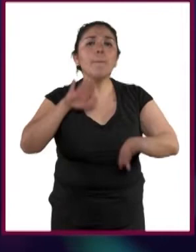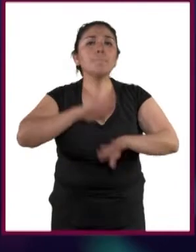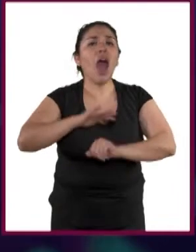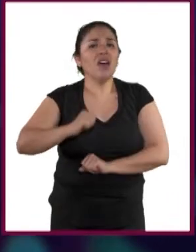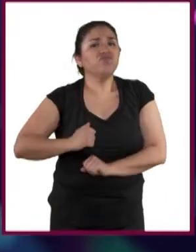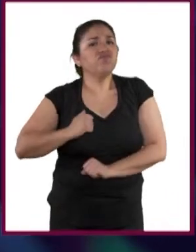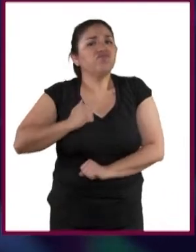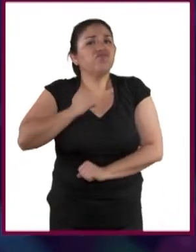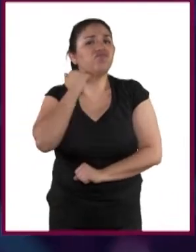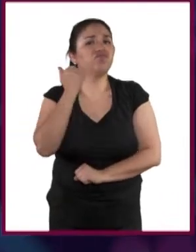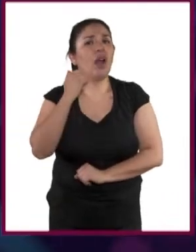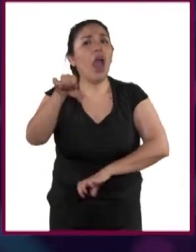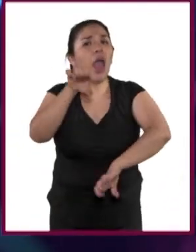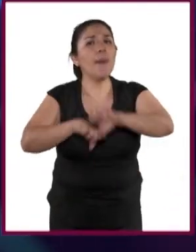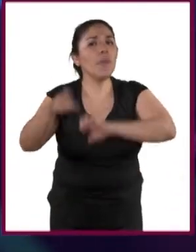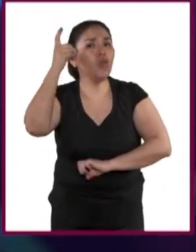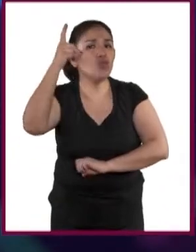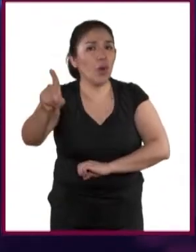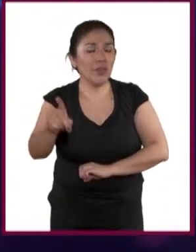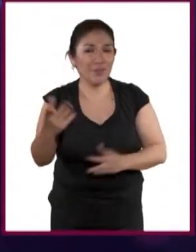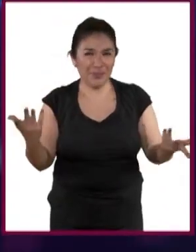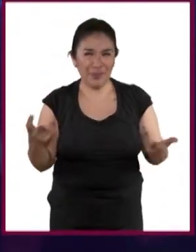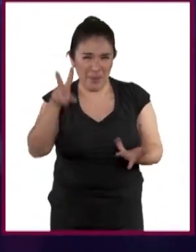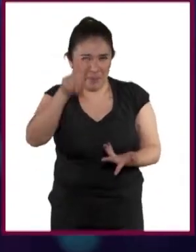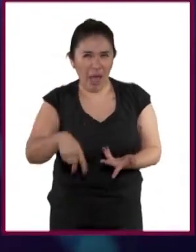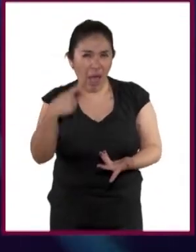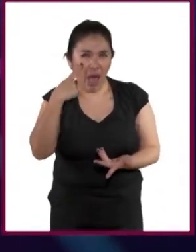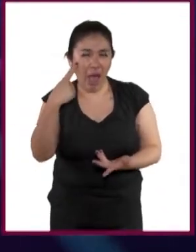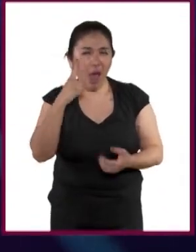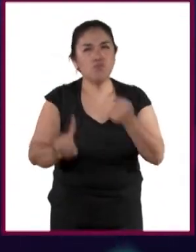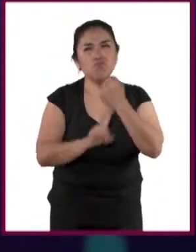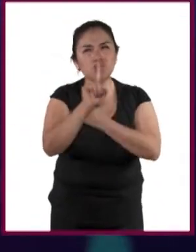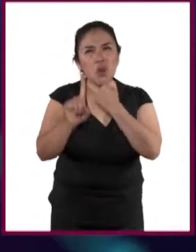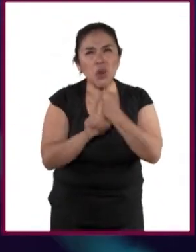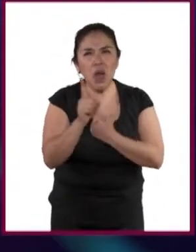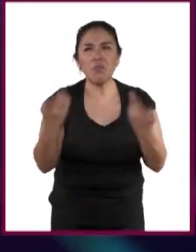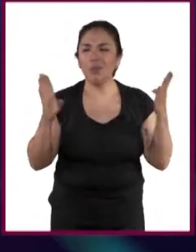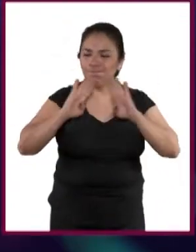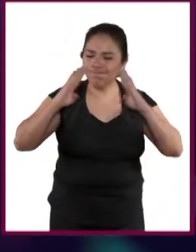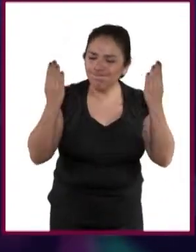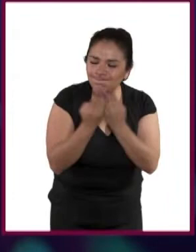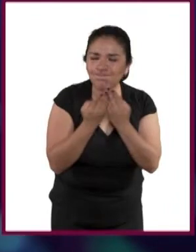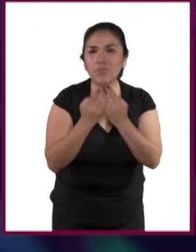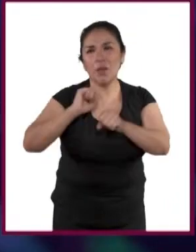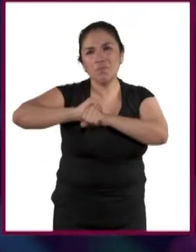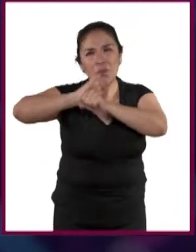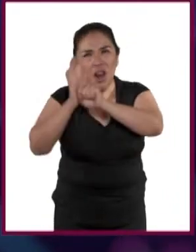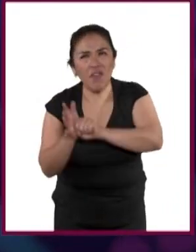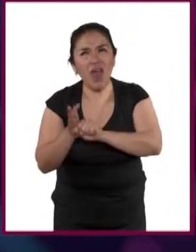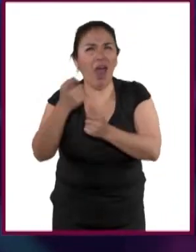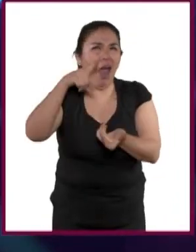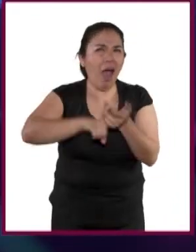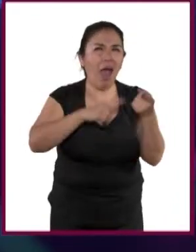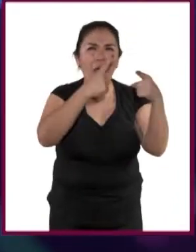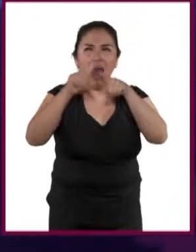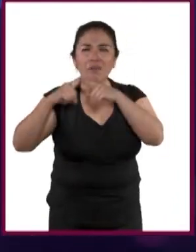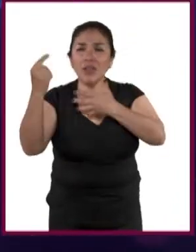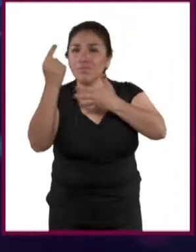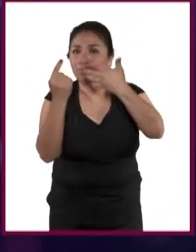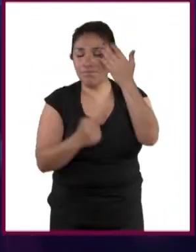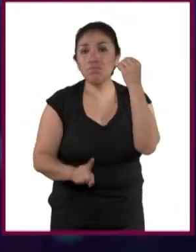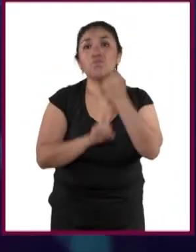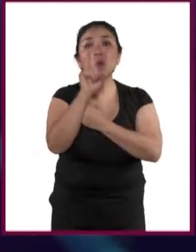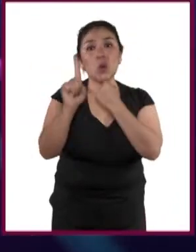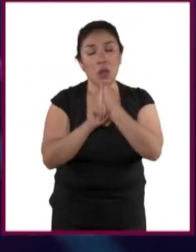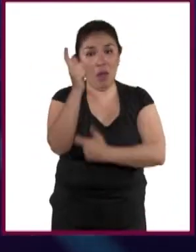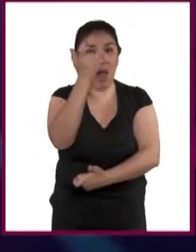muchos mayores beneficios. Evidentemente la crisis, el encierro, la pandemia ha traído como consecuencia una